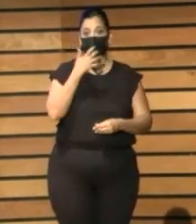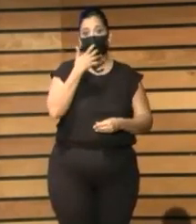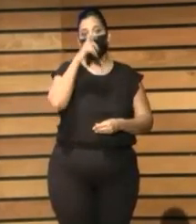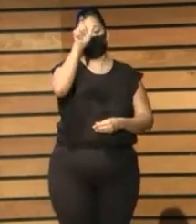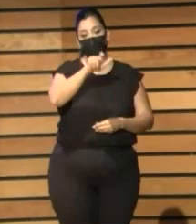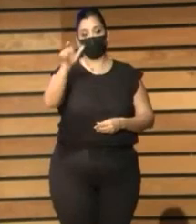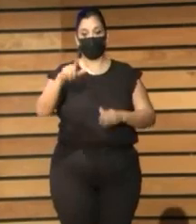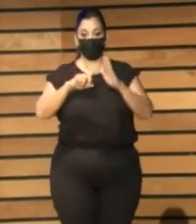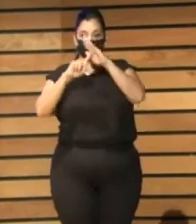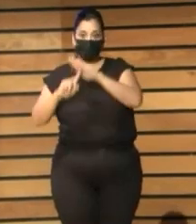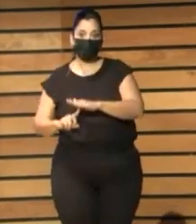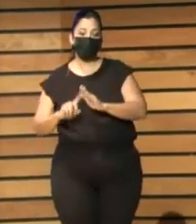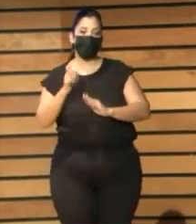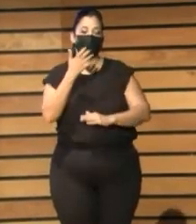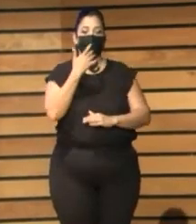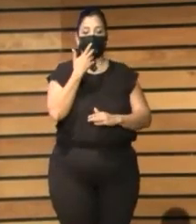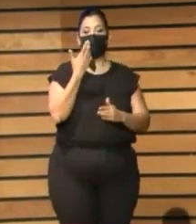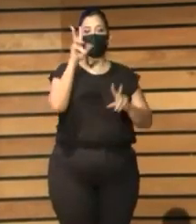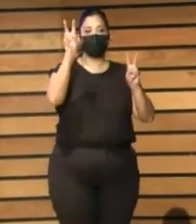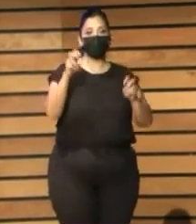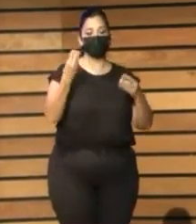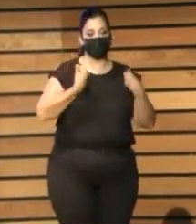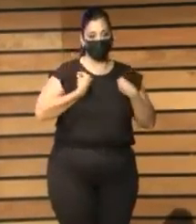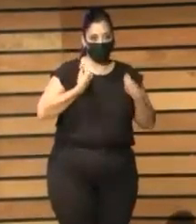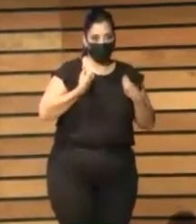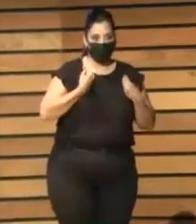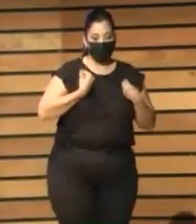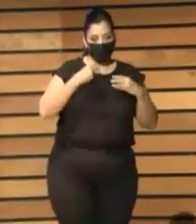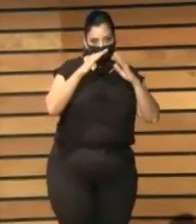E-TIC, E-Recursos, E-Vivienda, E-Empleo.